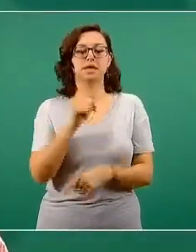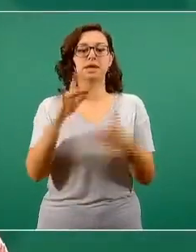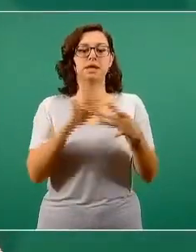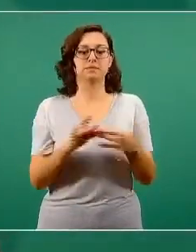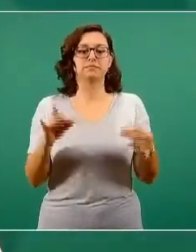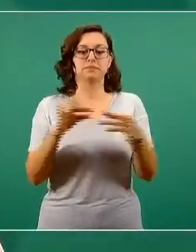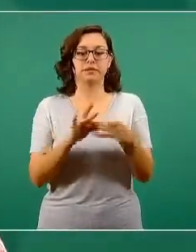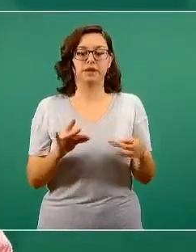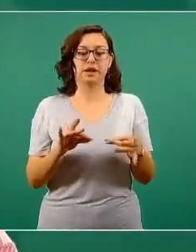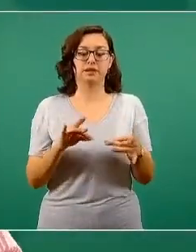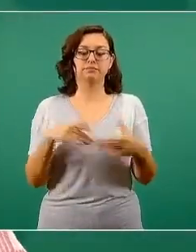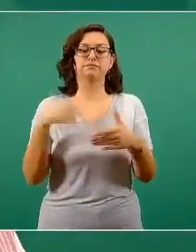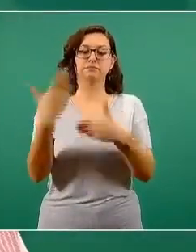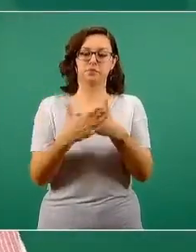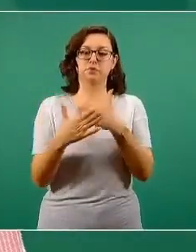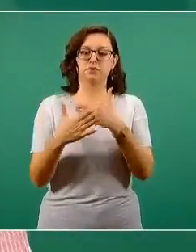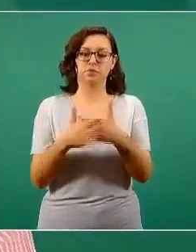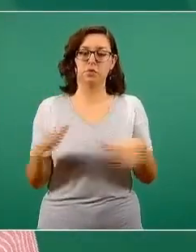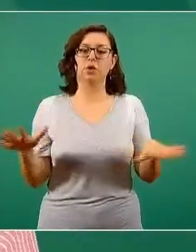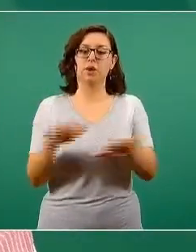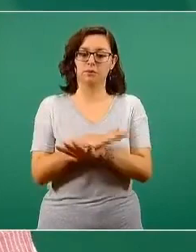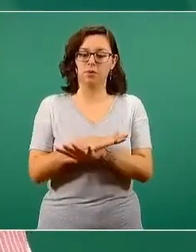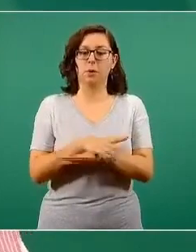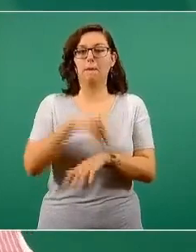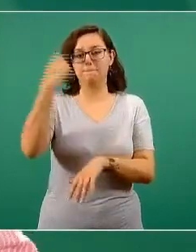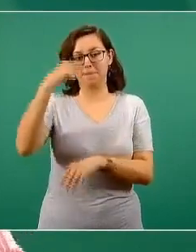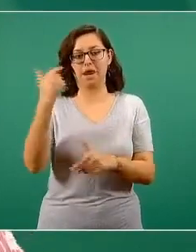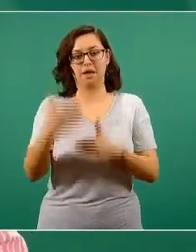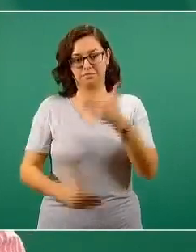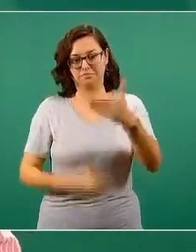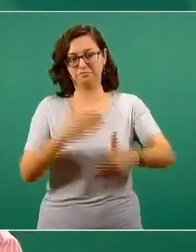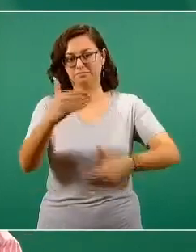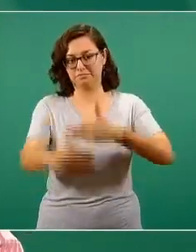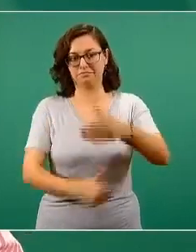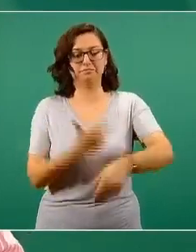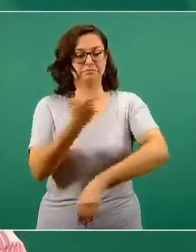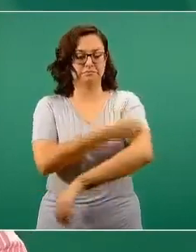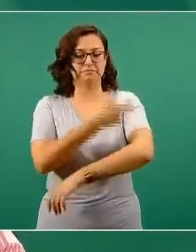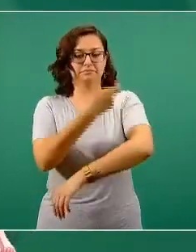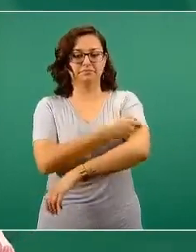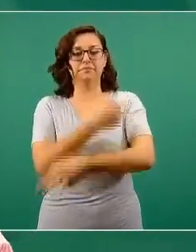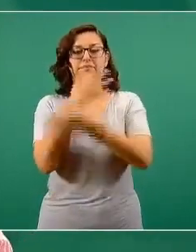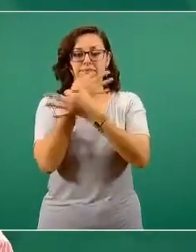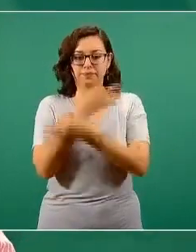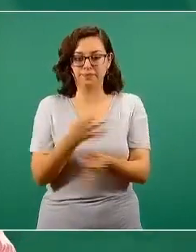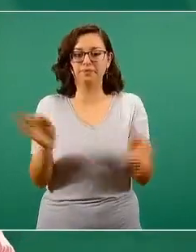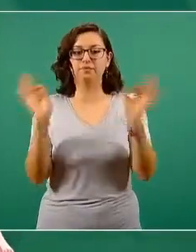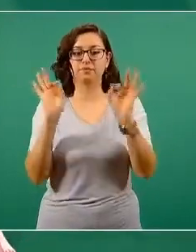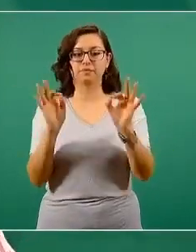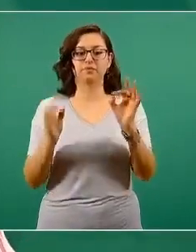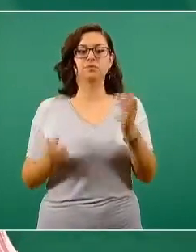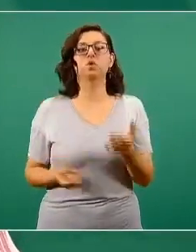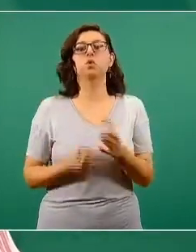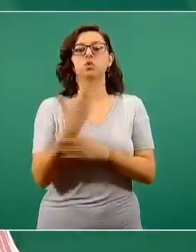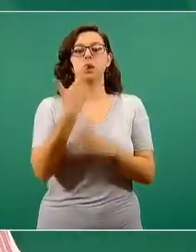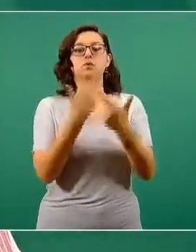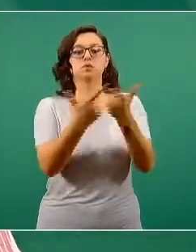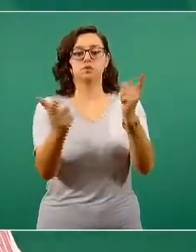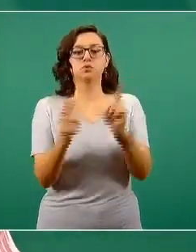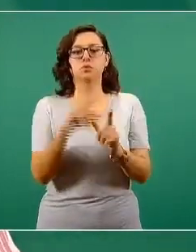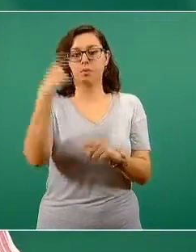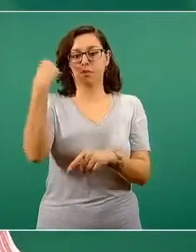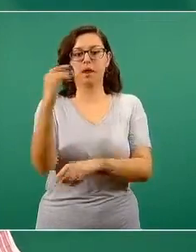cambios importantes de avance en el proceso de vacunación anunciaremos nuevas poblaciones a